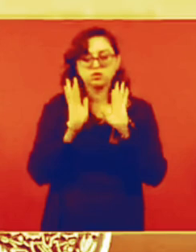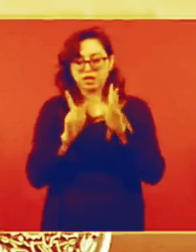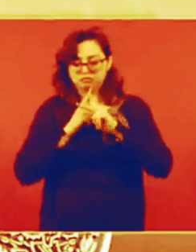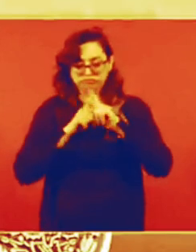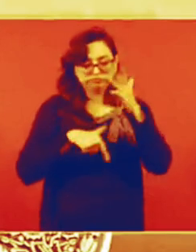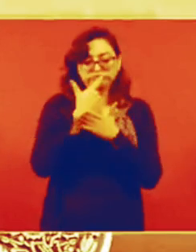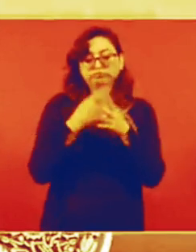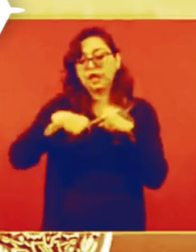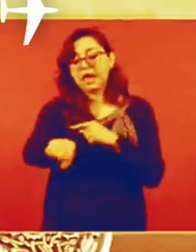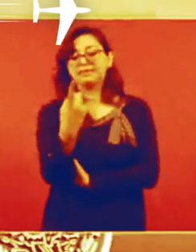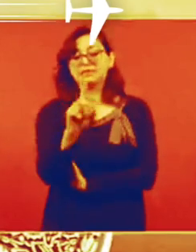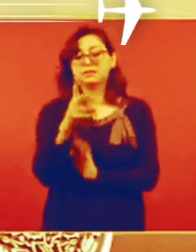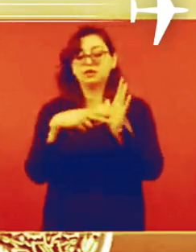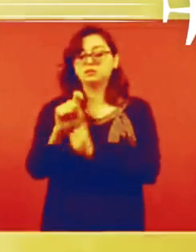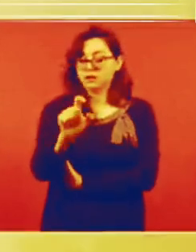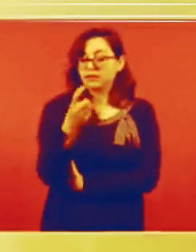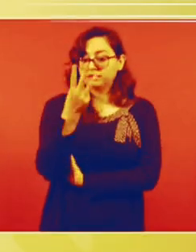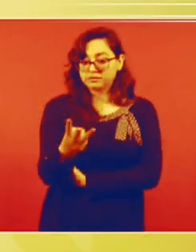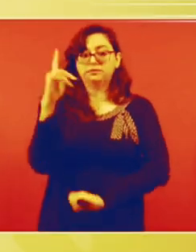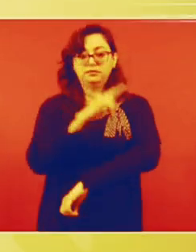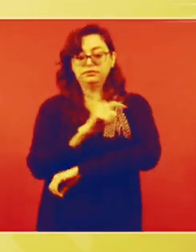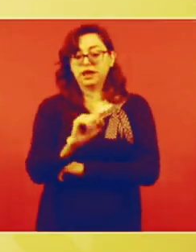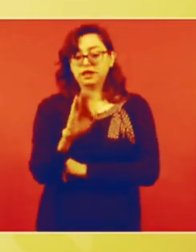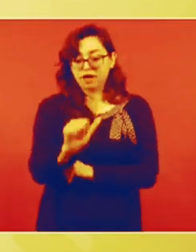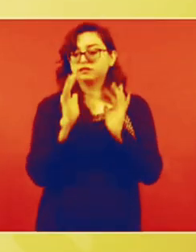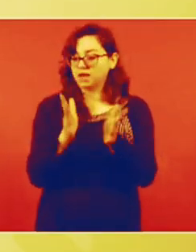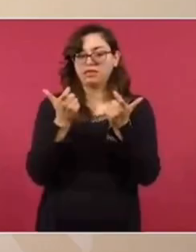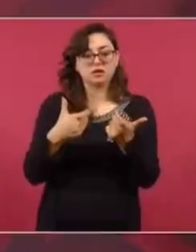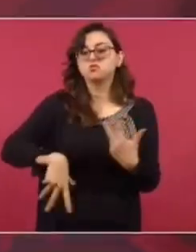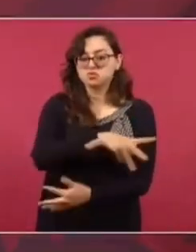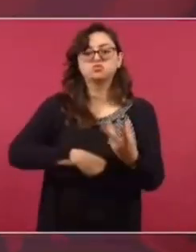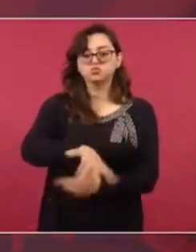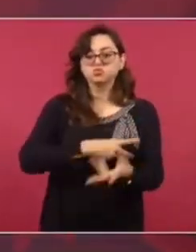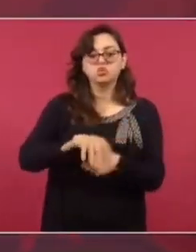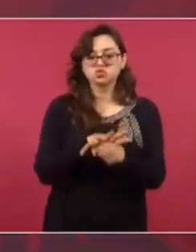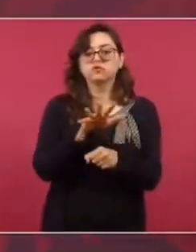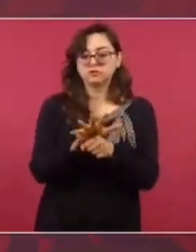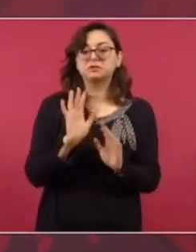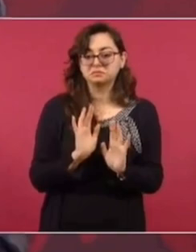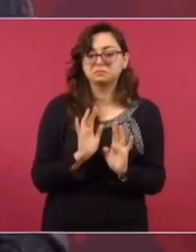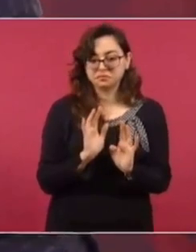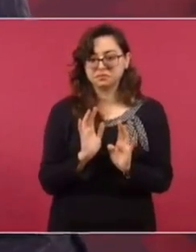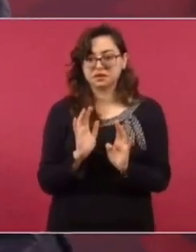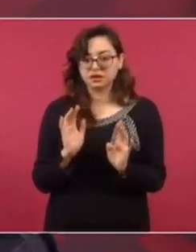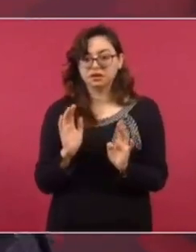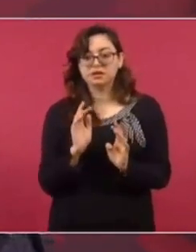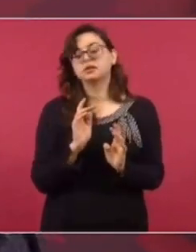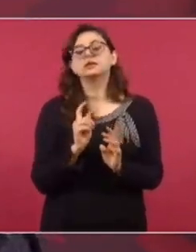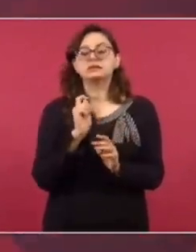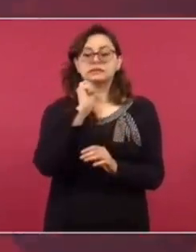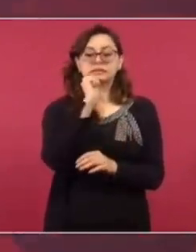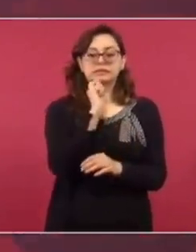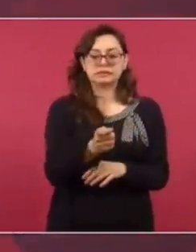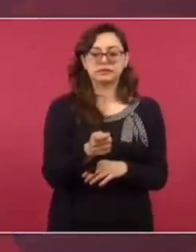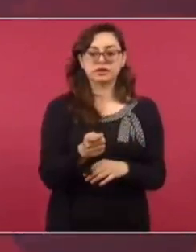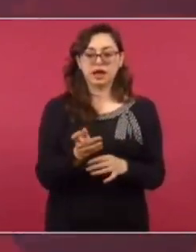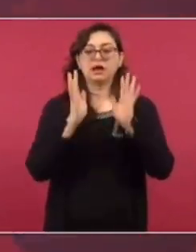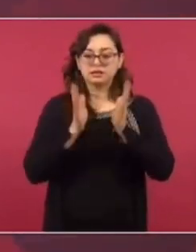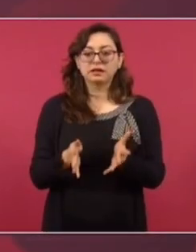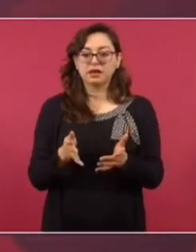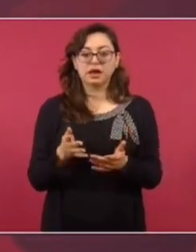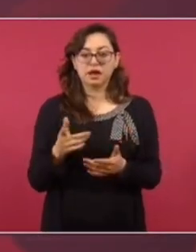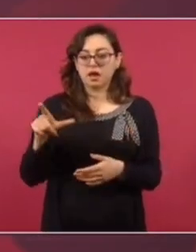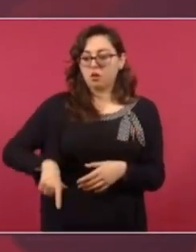de este año que el aeropuerto va a ser autosuficiente, o sea, ya va a tener su punto de equilibrio